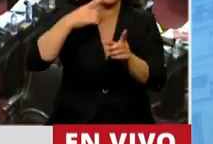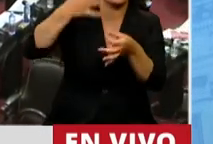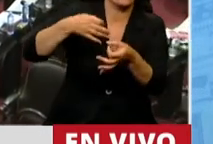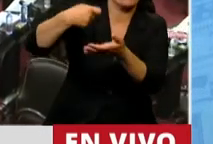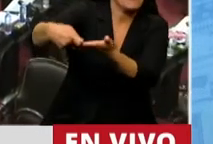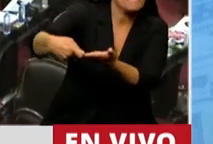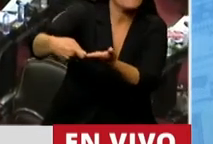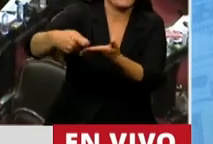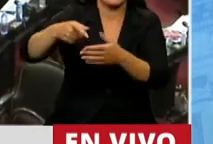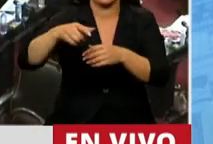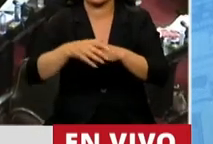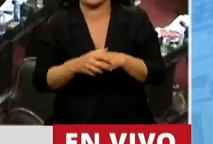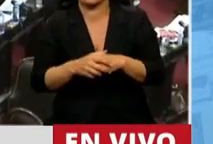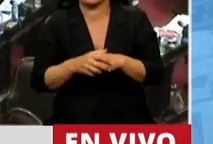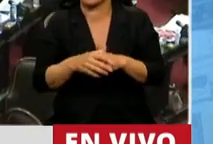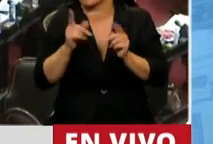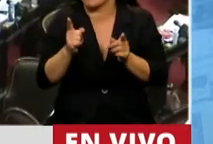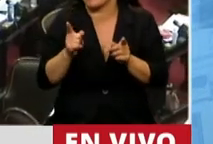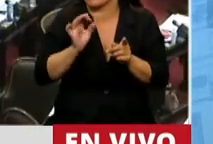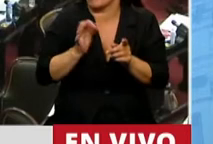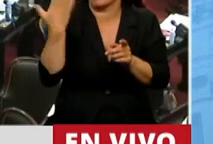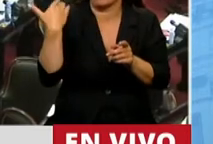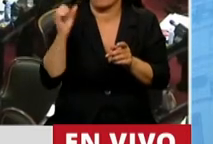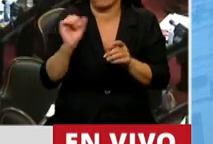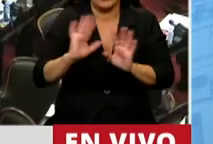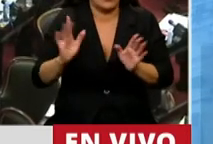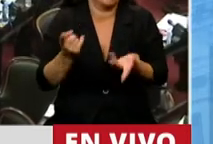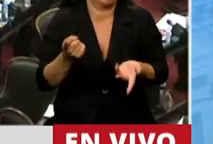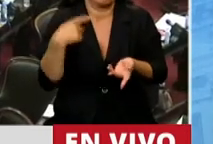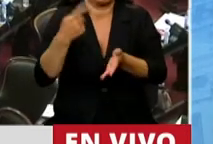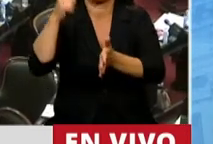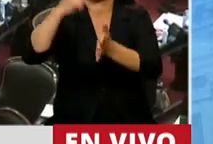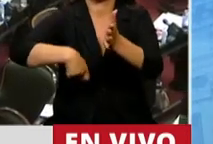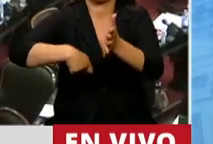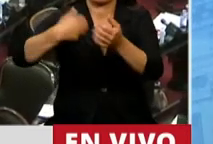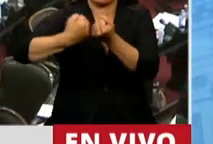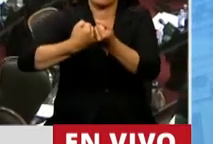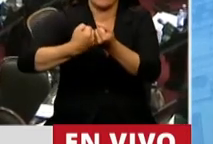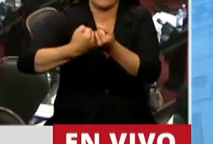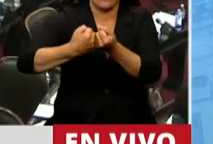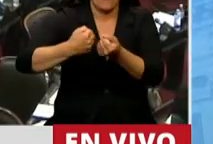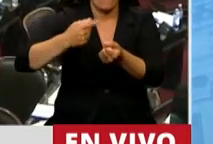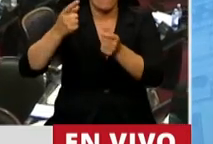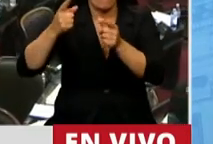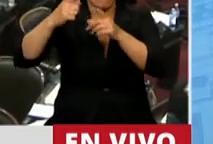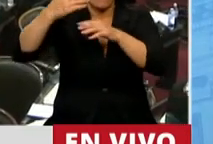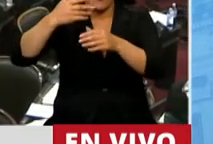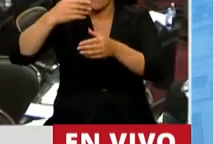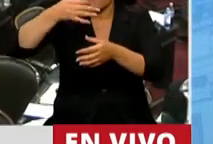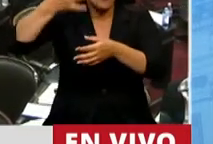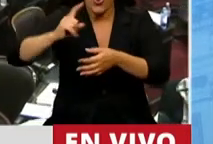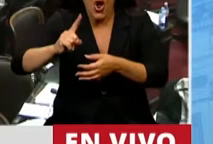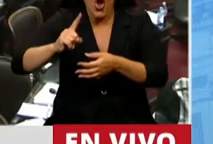de un pago tal cual ha sido convenido en el contrato es una forma de default y